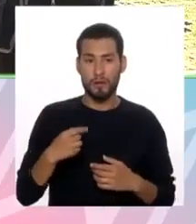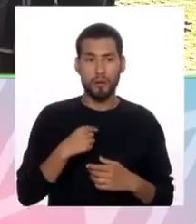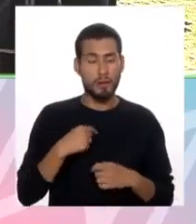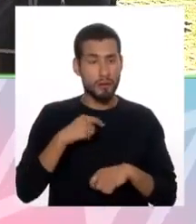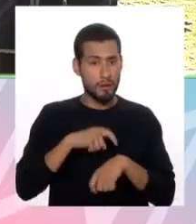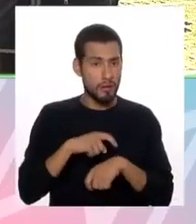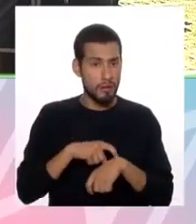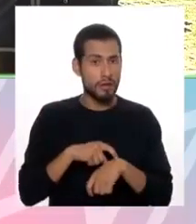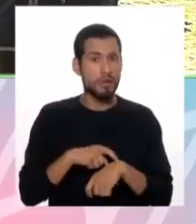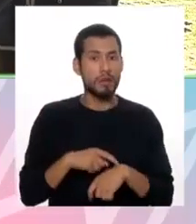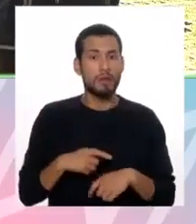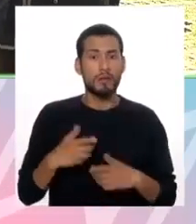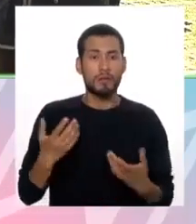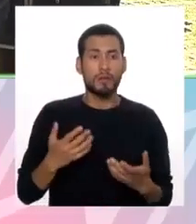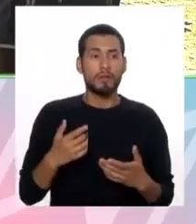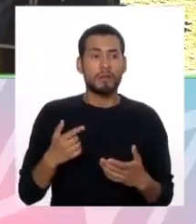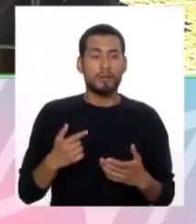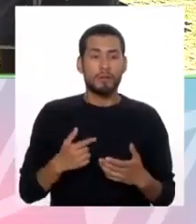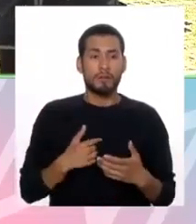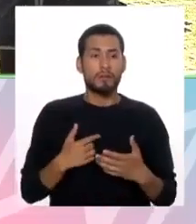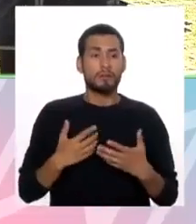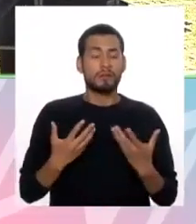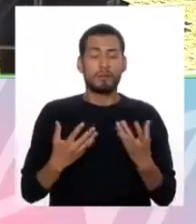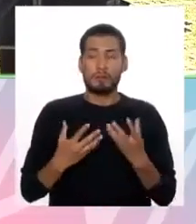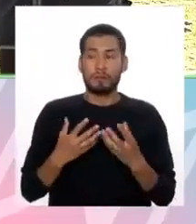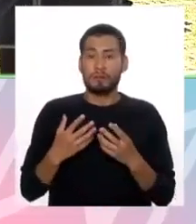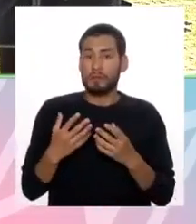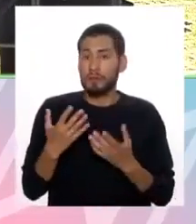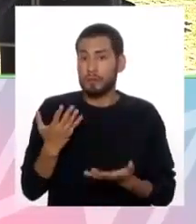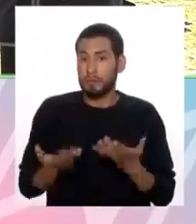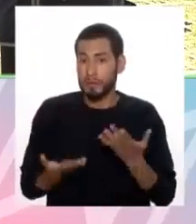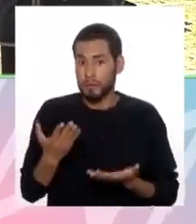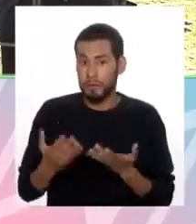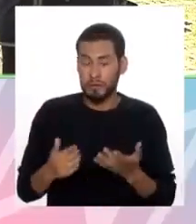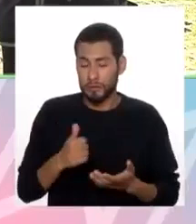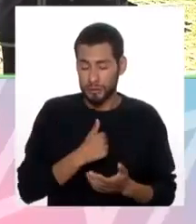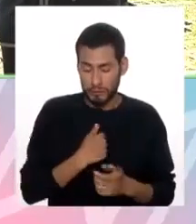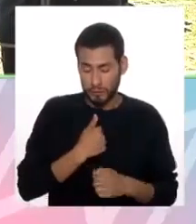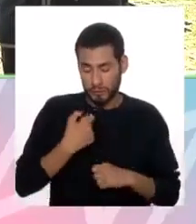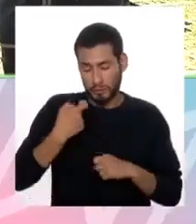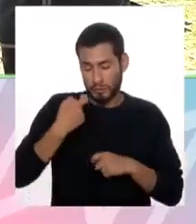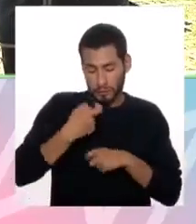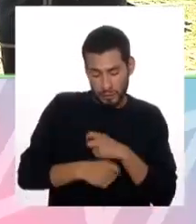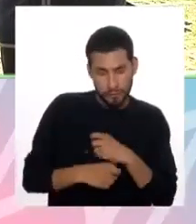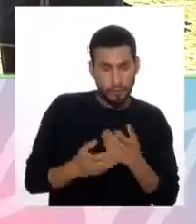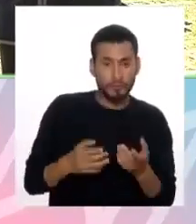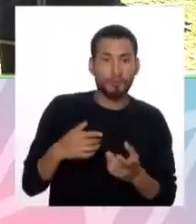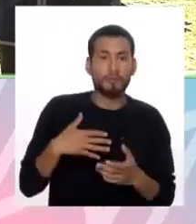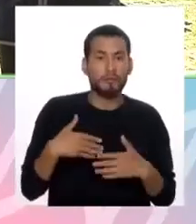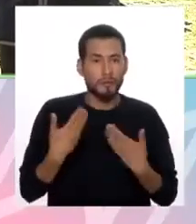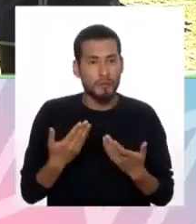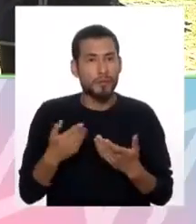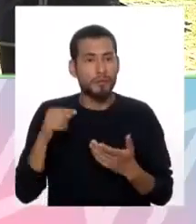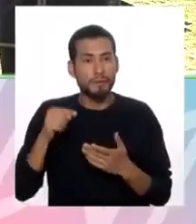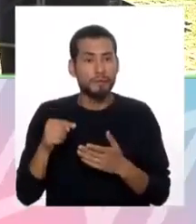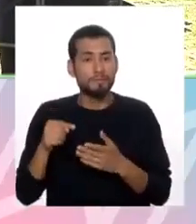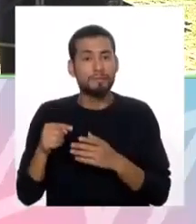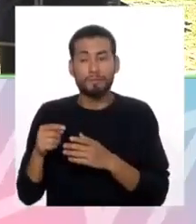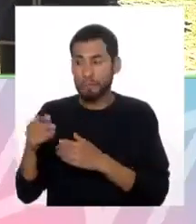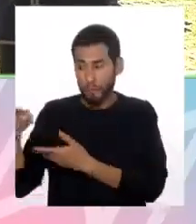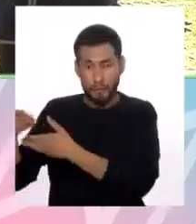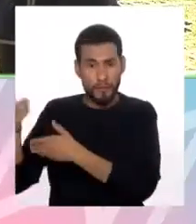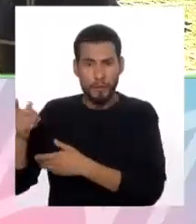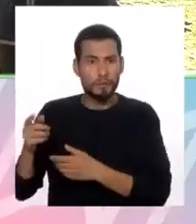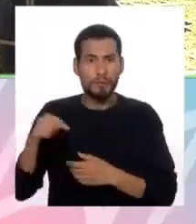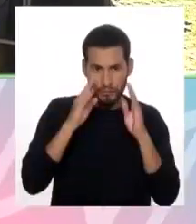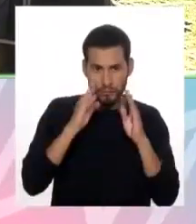momento una ideación suicida activa o tiene de repente ya se ha autolesionado, entonces de pronto podríamos obviar el paso de la referencia